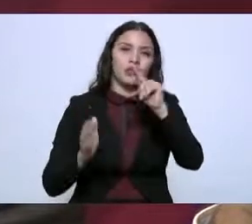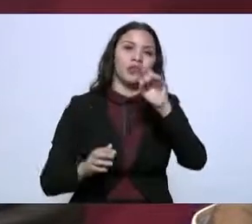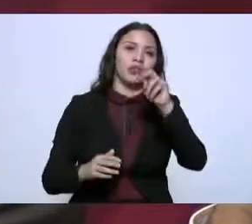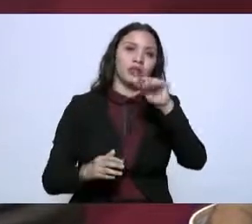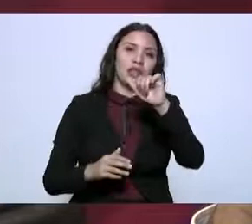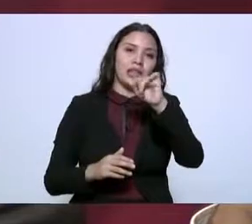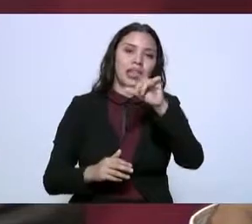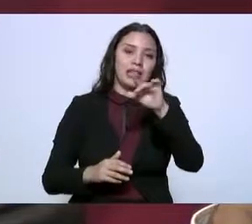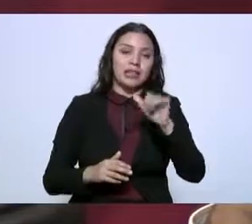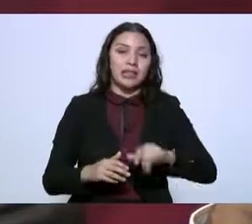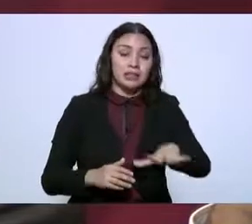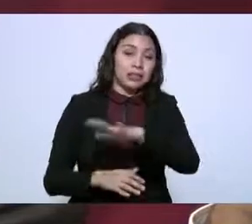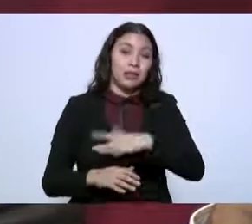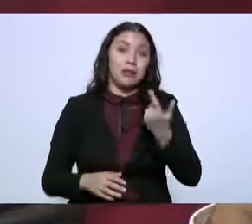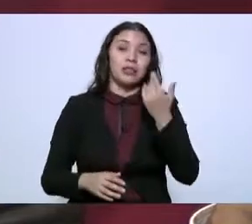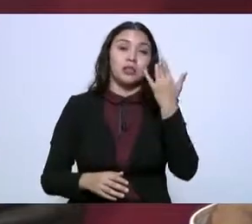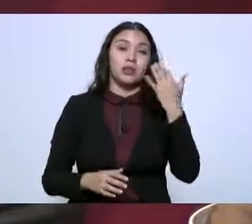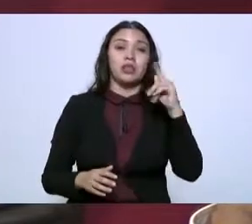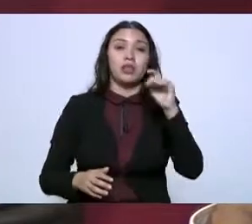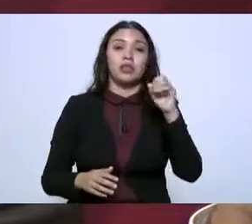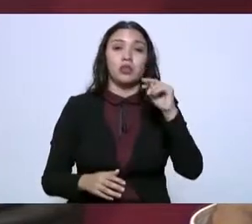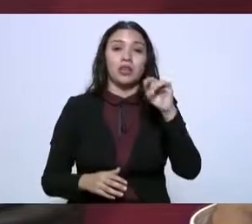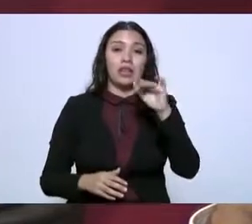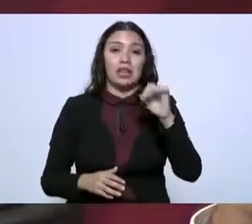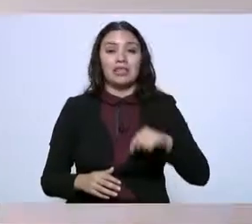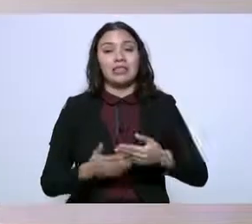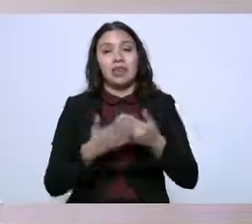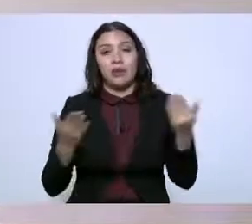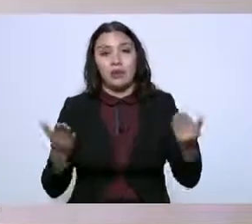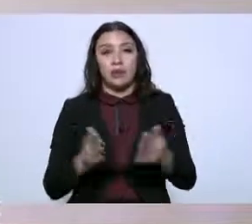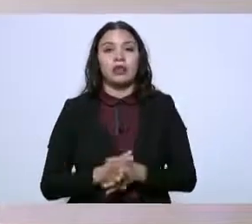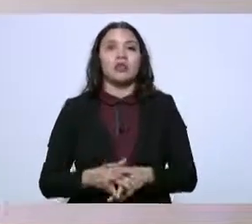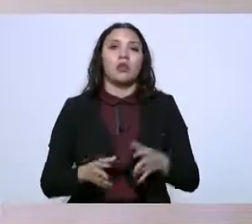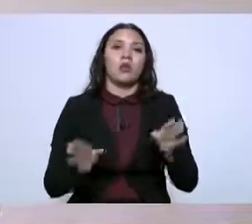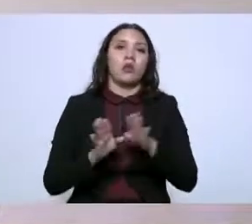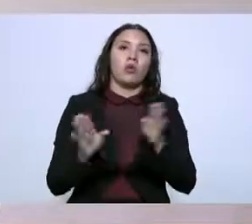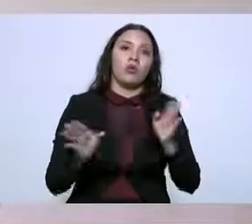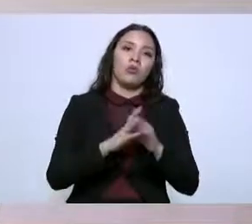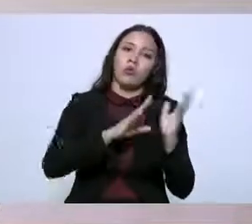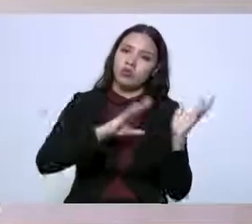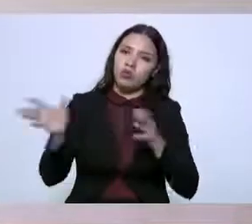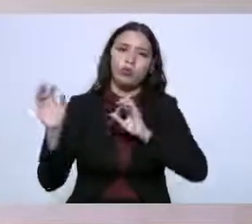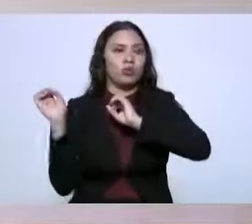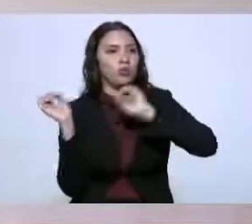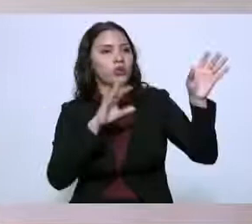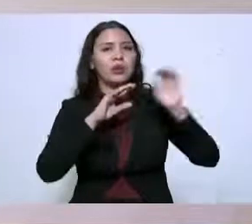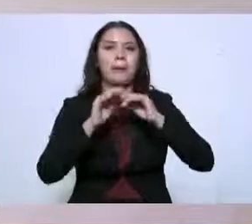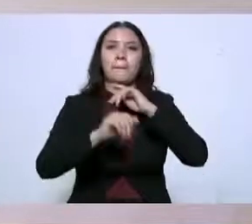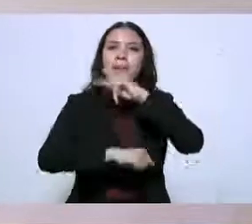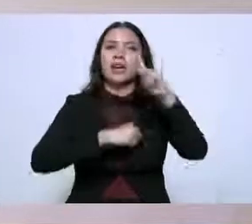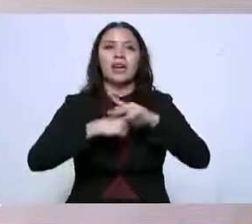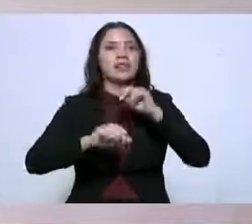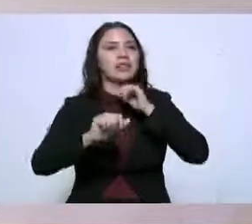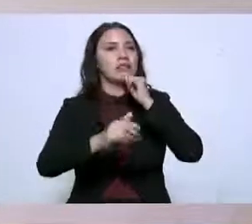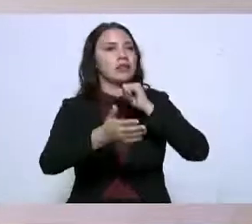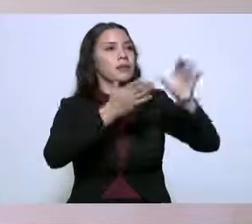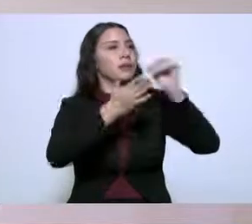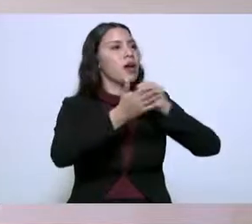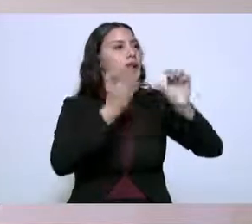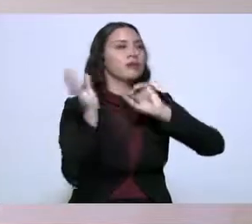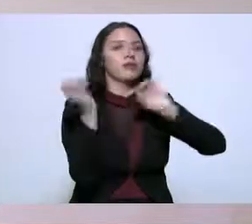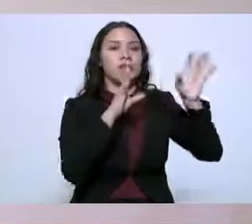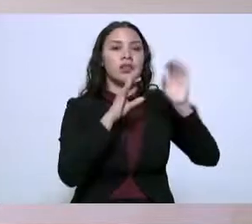se procesan 50 toneladas, a lo mejor es mucho. Todo se mueve a otras entidades del país, pero aquí también